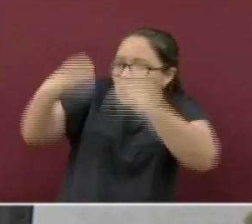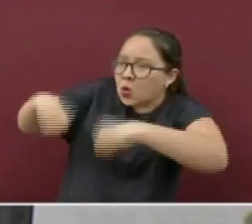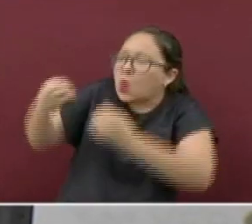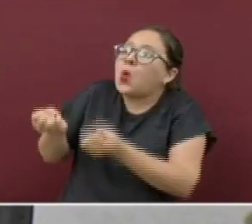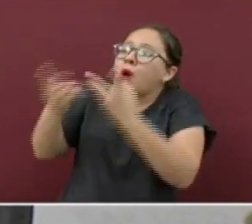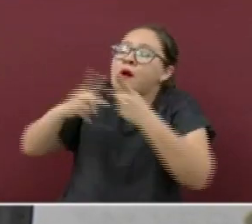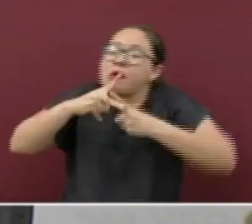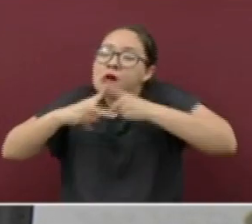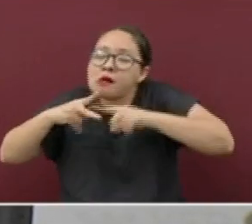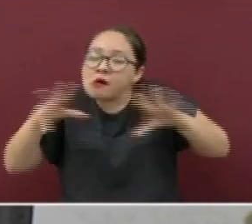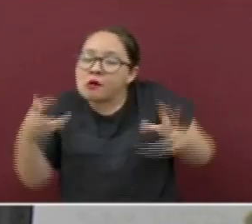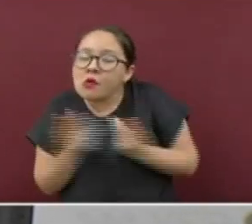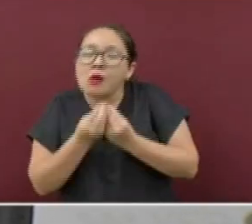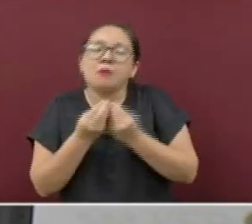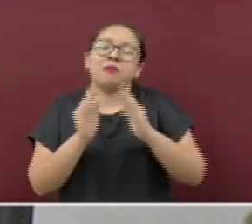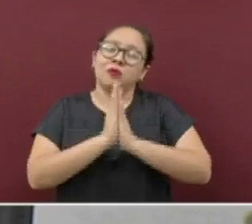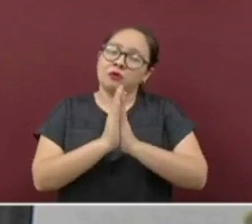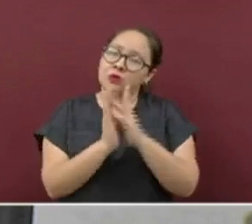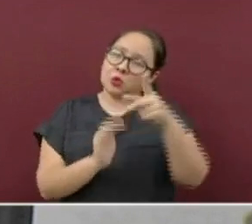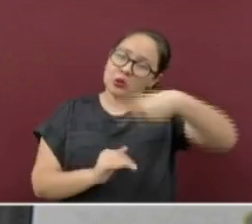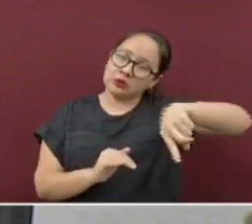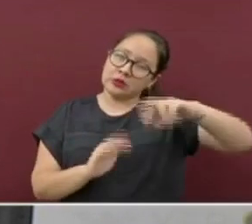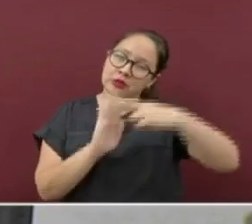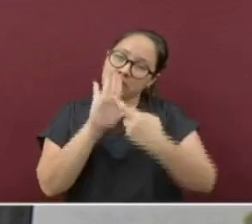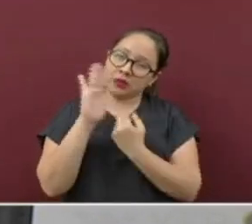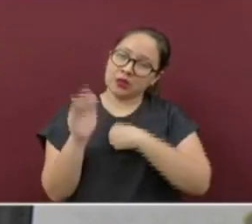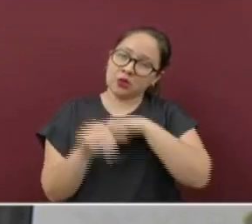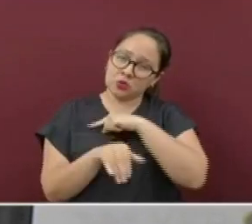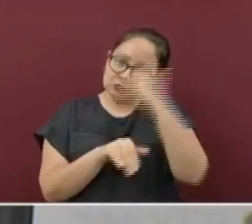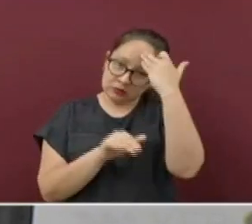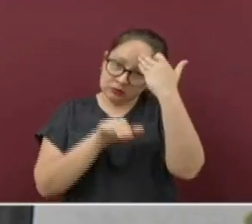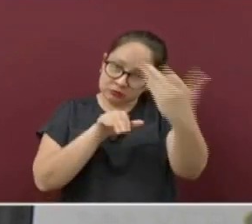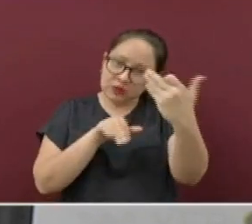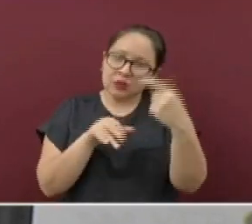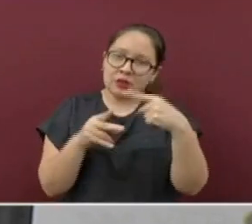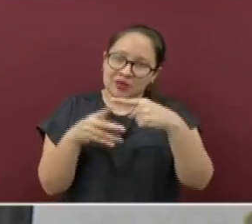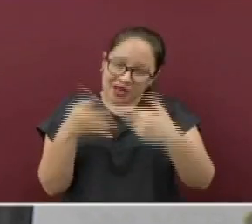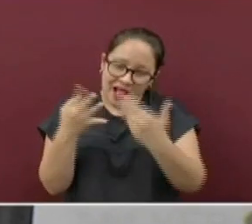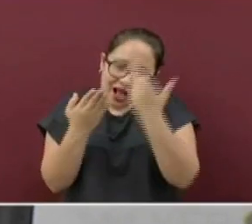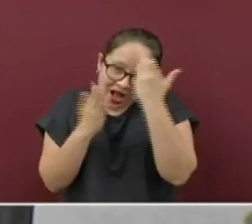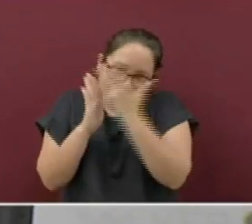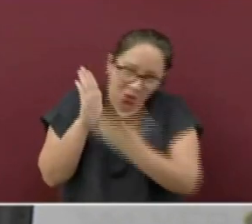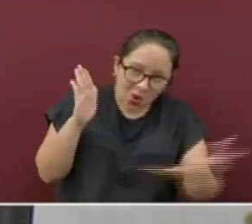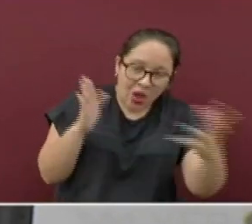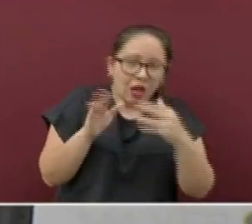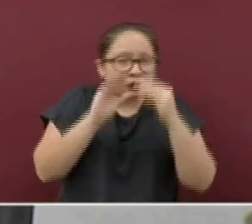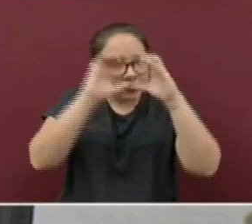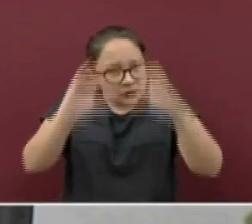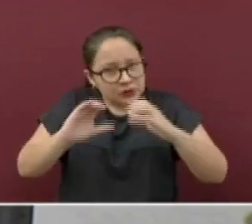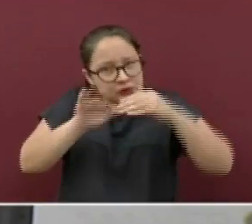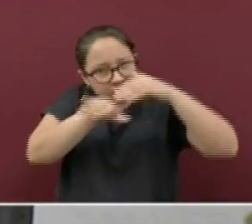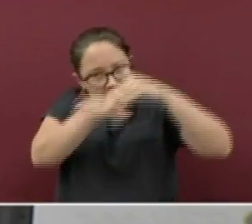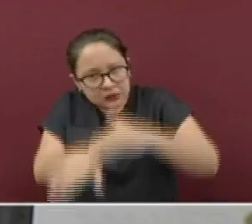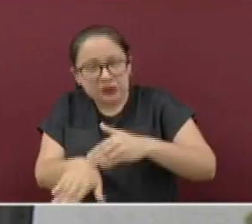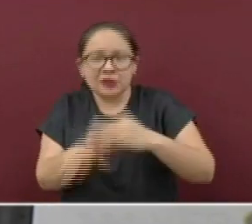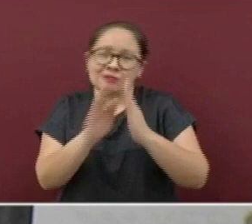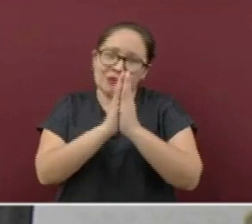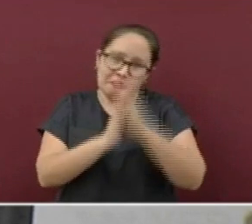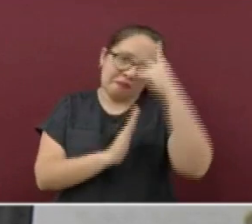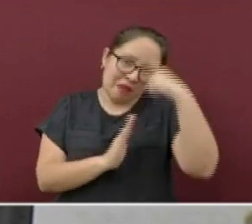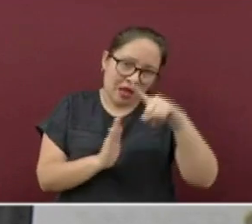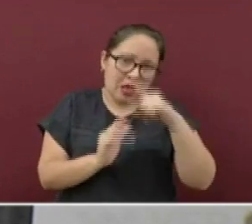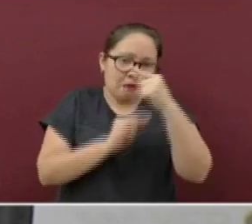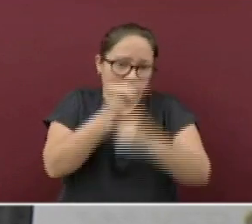Por lo que los invitamos a apegarse a las recomendaciones de la nueva normalidad para que cada vez más municipios puedan tener menor